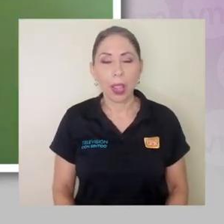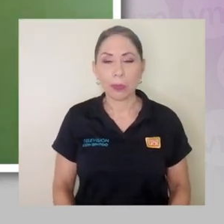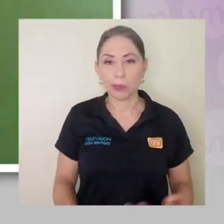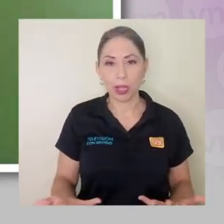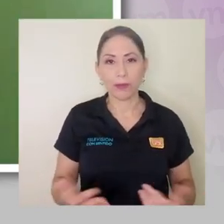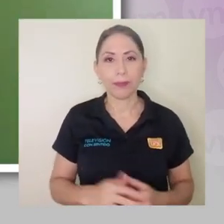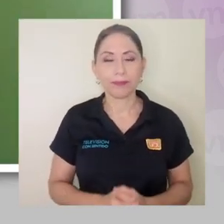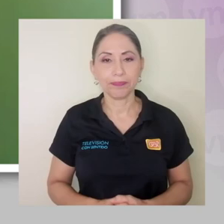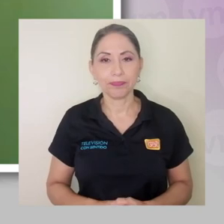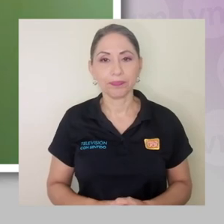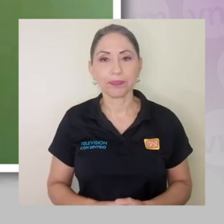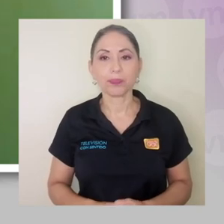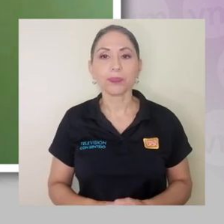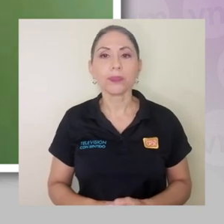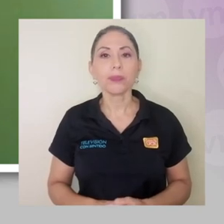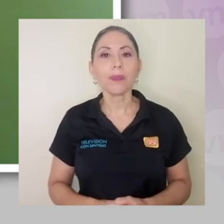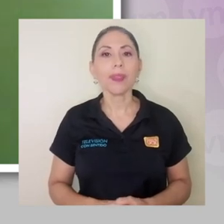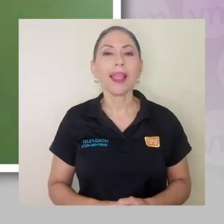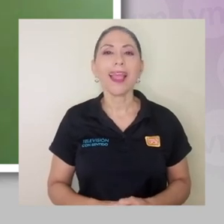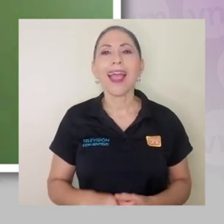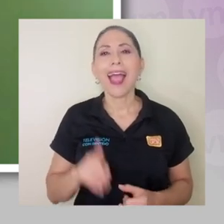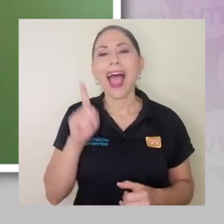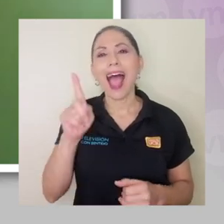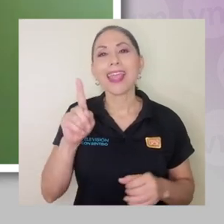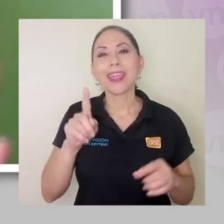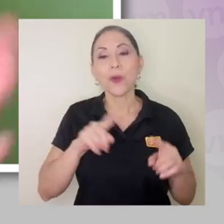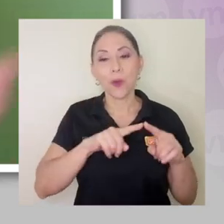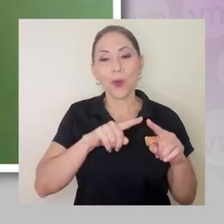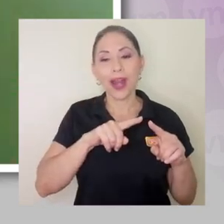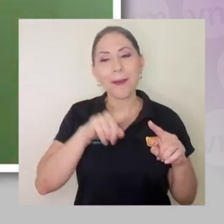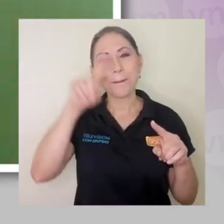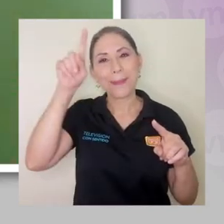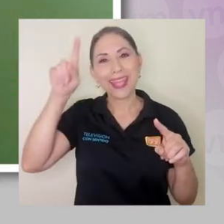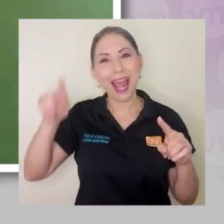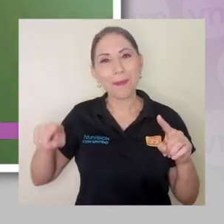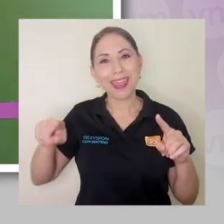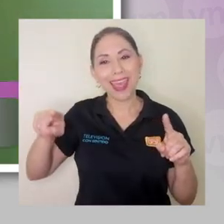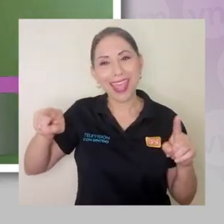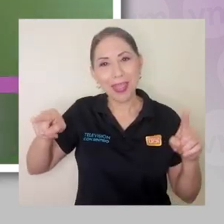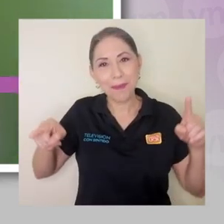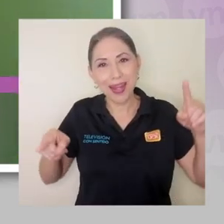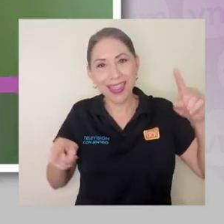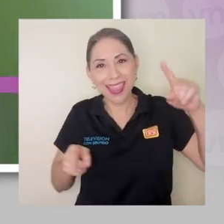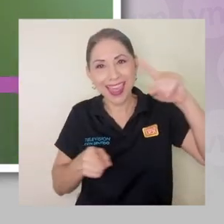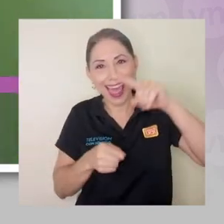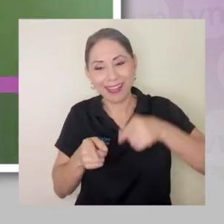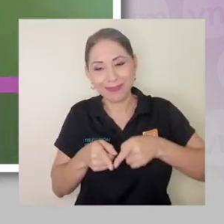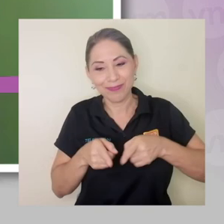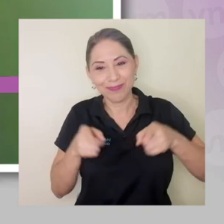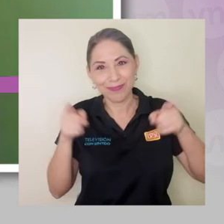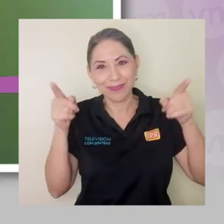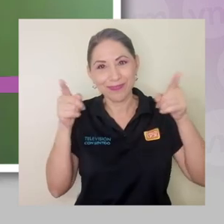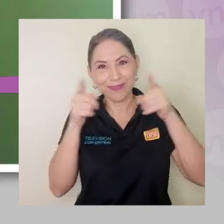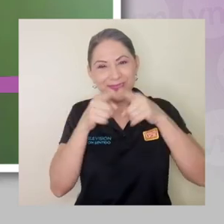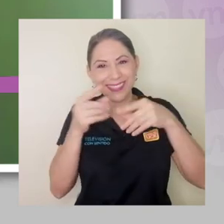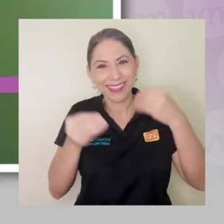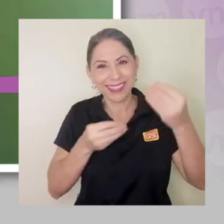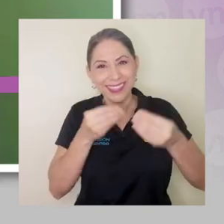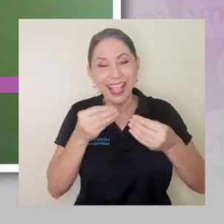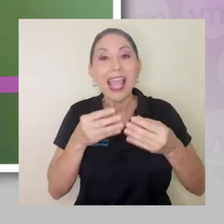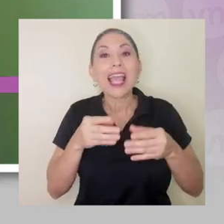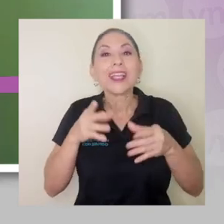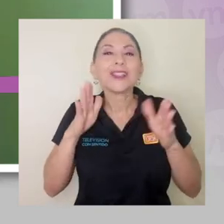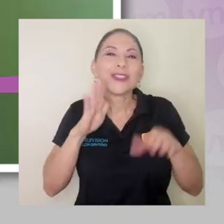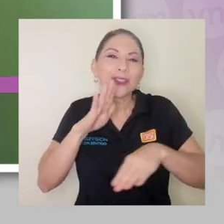Bueno, vamos a ver, hay una pirámide invertida, por decirlo así, con respecto a